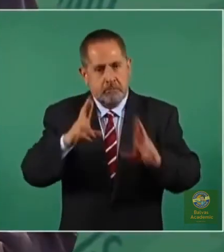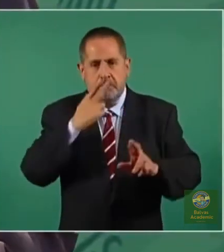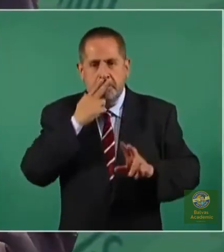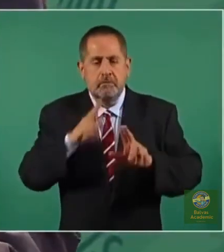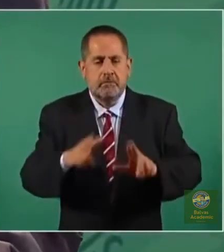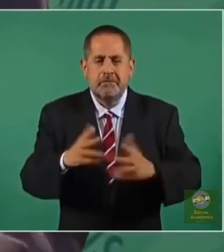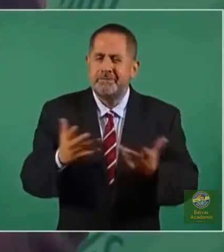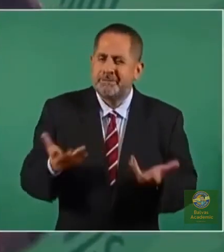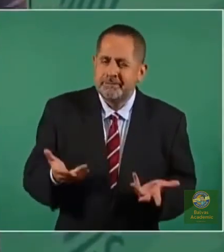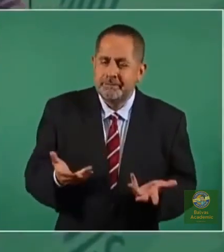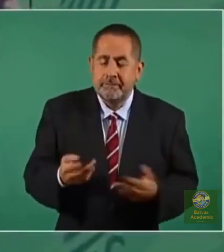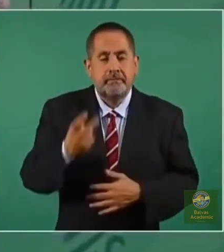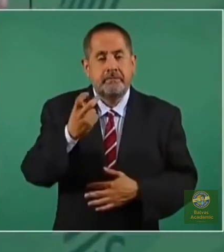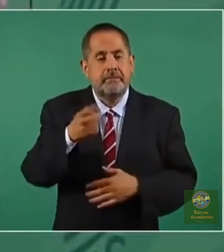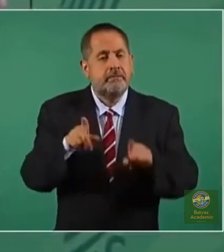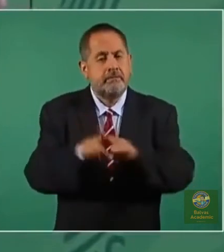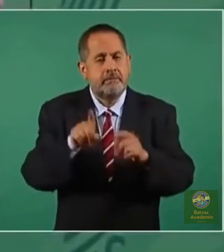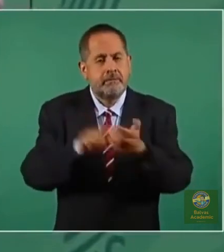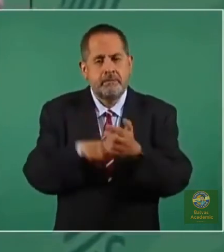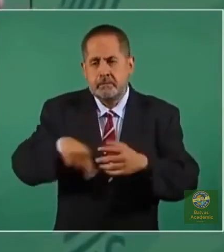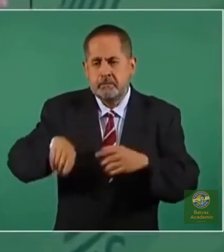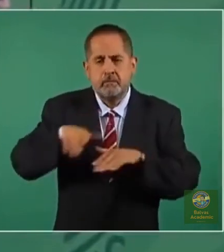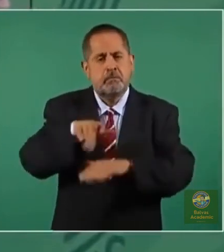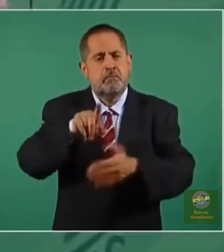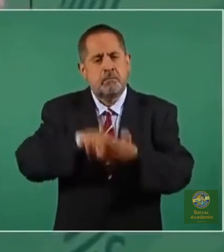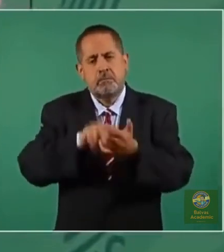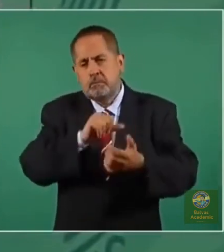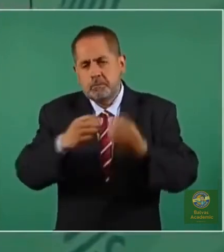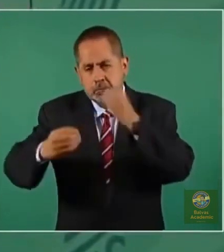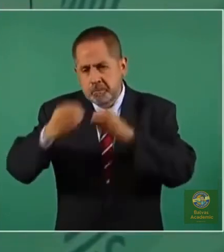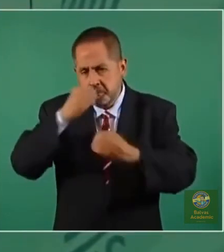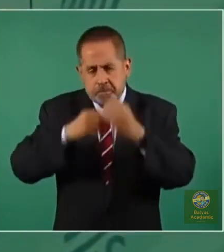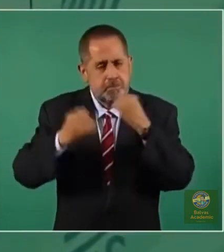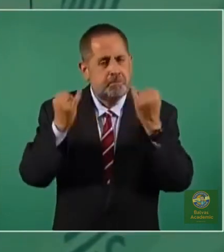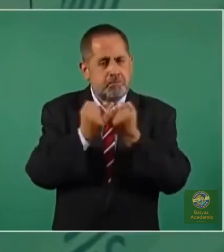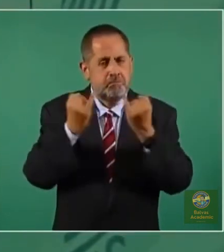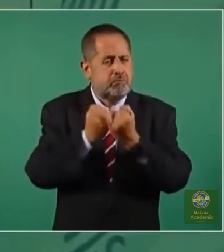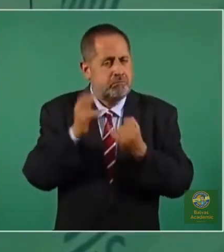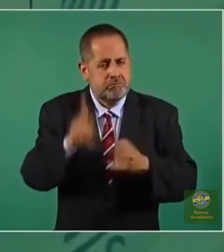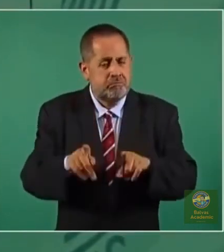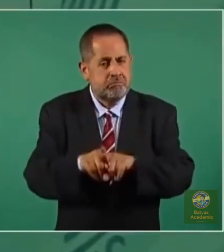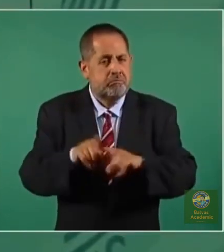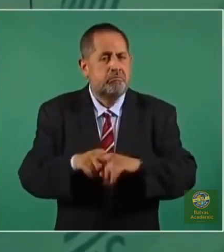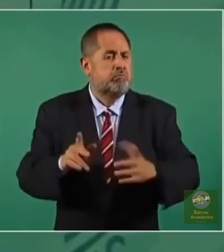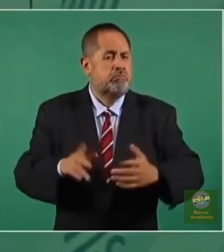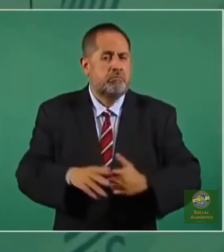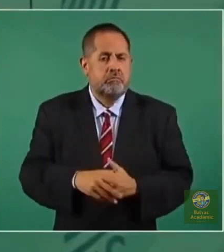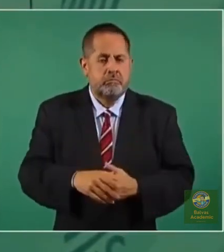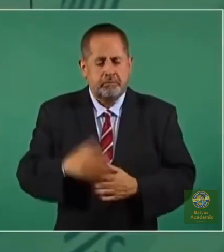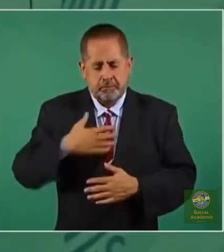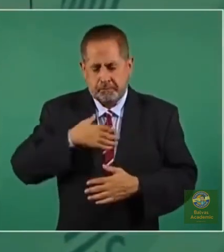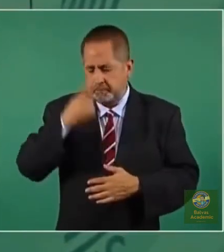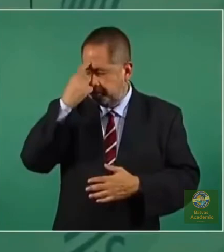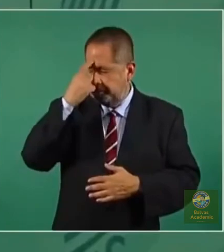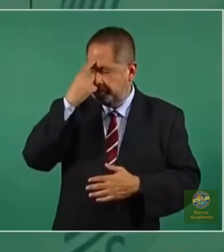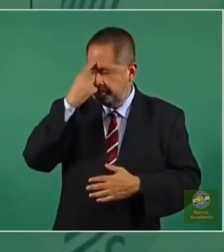Entonces, es lo mismo de la alimentación. Tengo fe